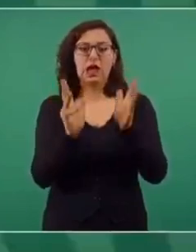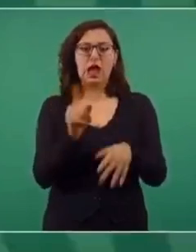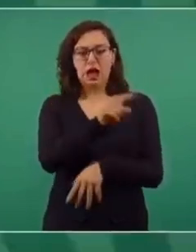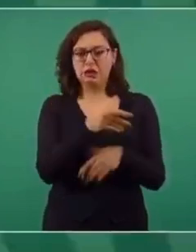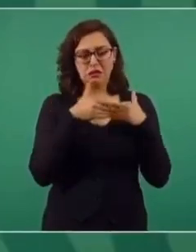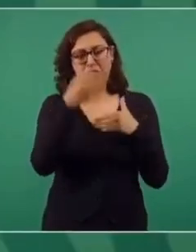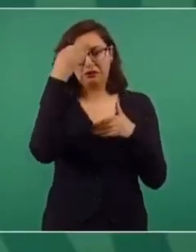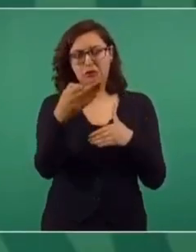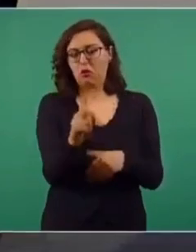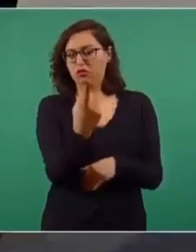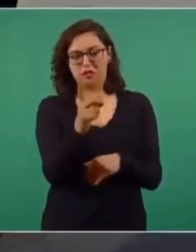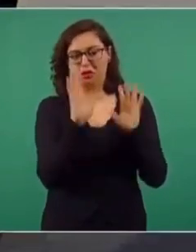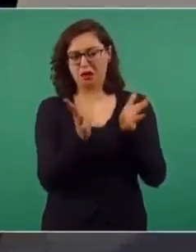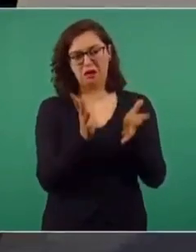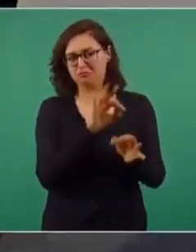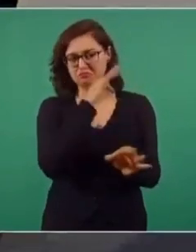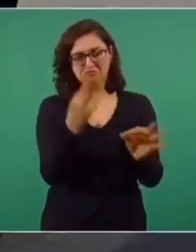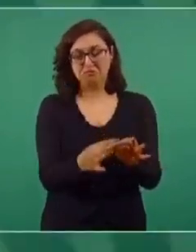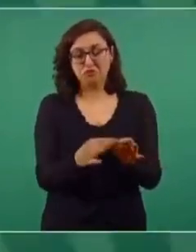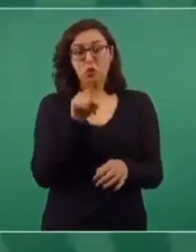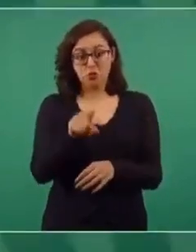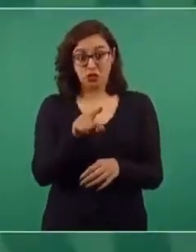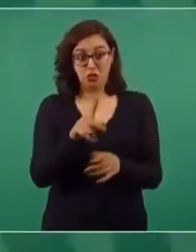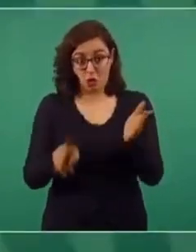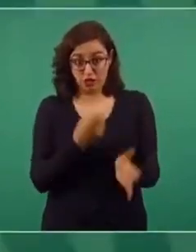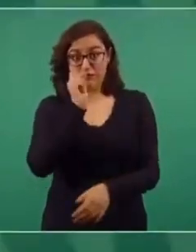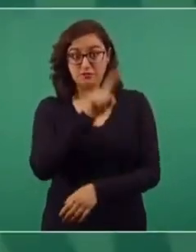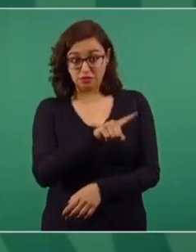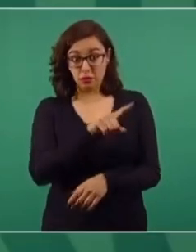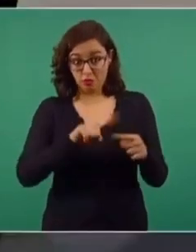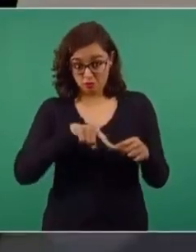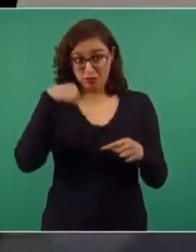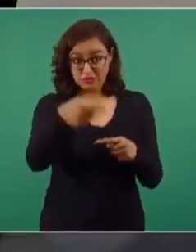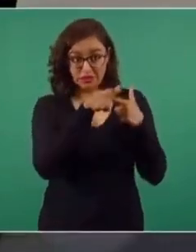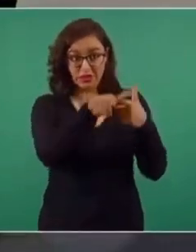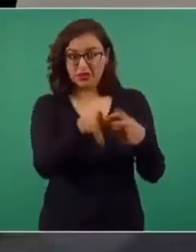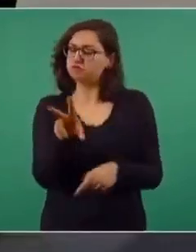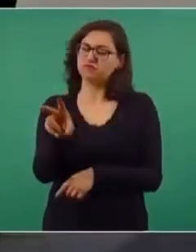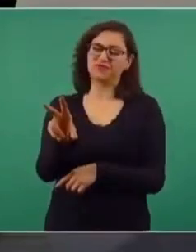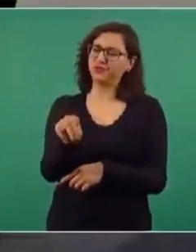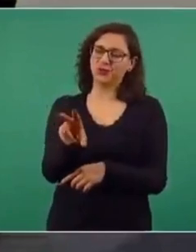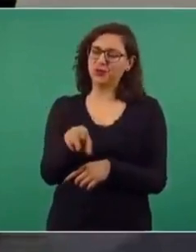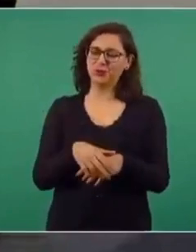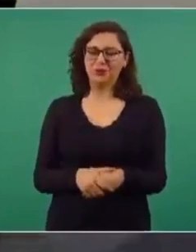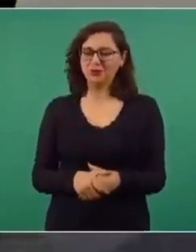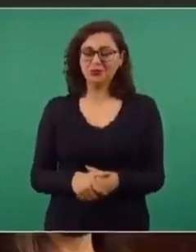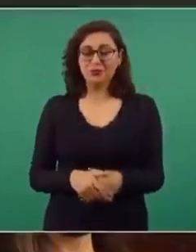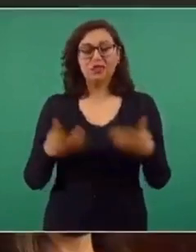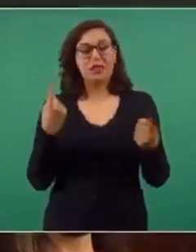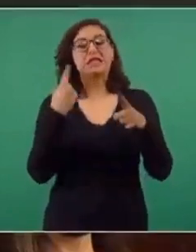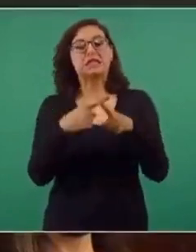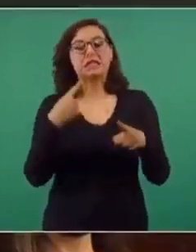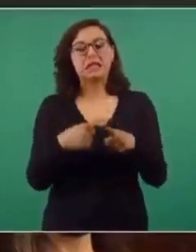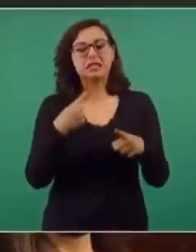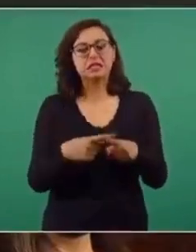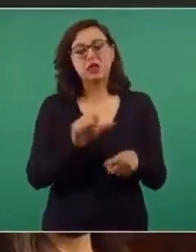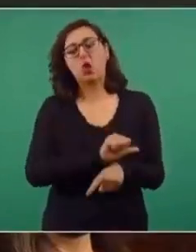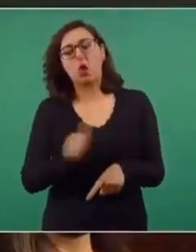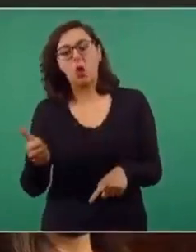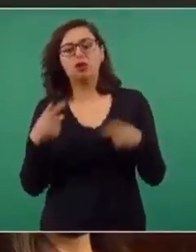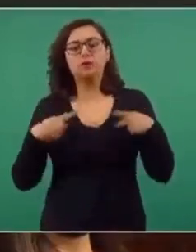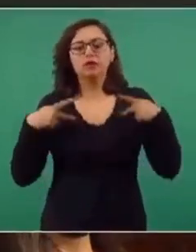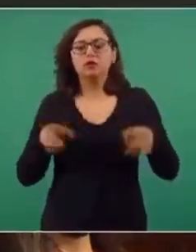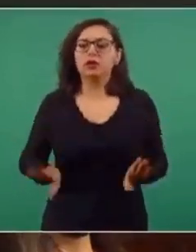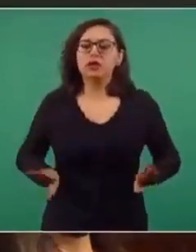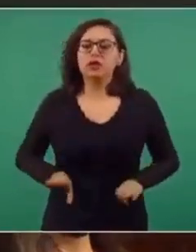su periodo. ¿No va a renombrar él otra vez? No, no. ¿Puede decir algo sobre el perfil de quien busca? Mande. ¿Puede decir algo sobre el perfil de quien va a